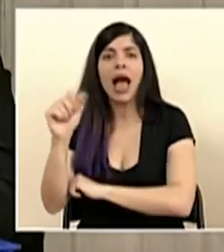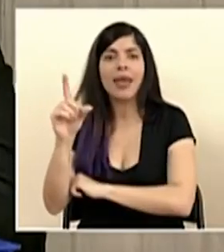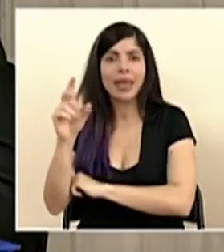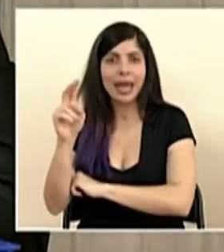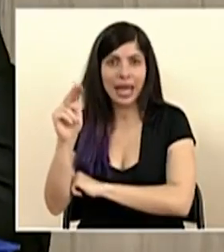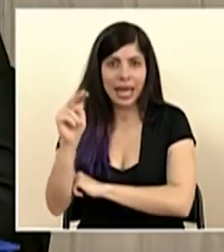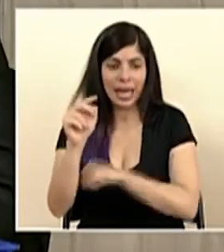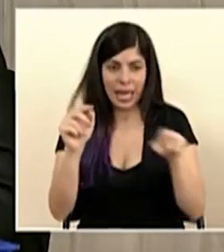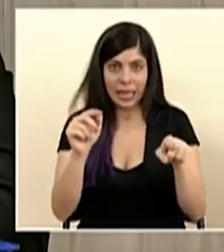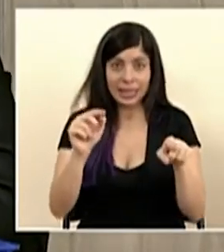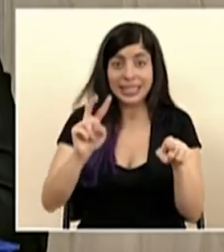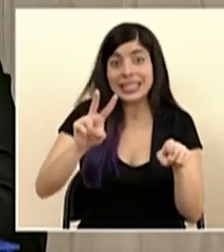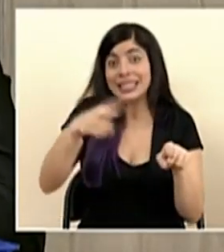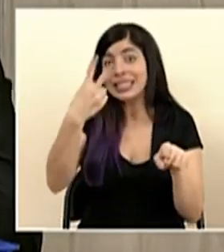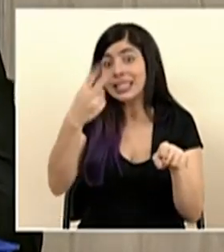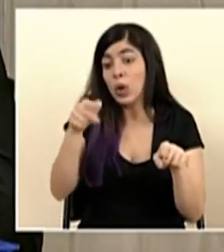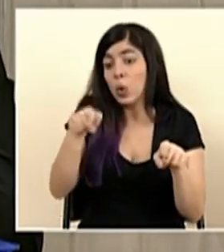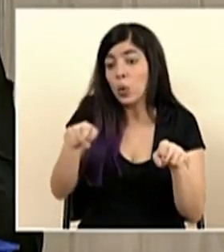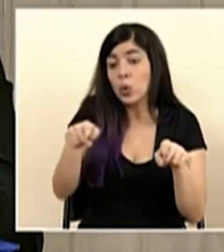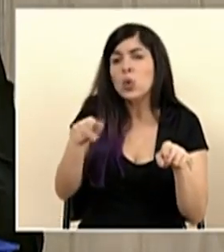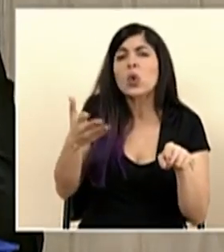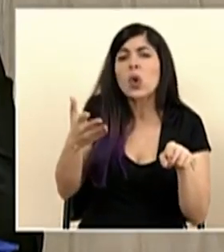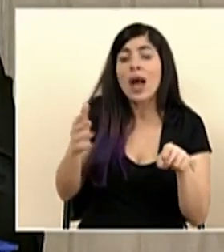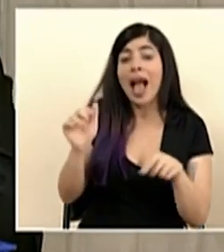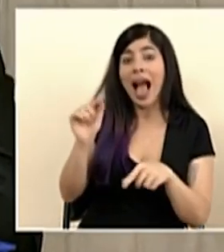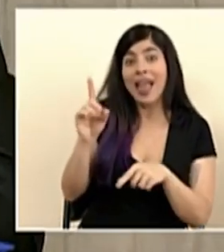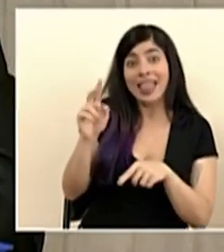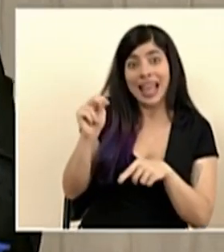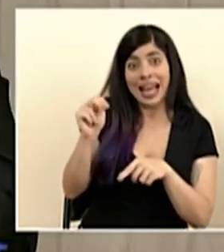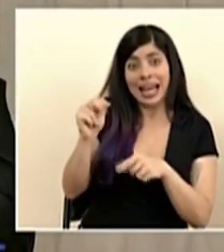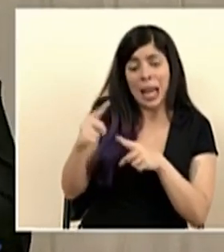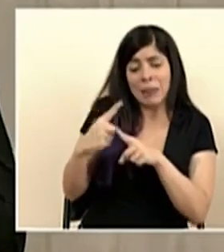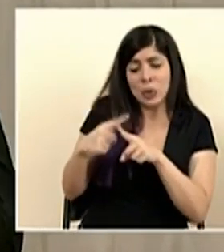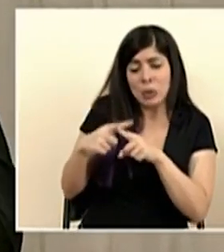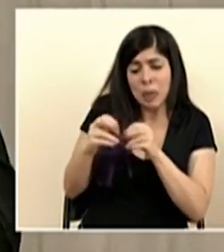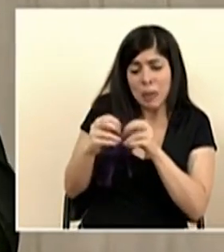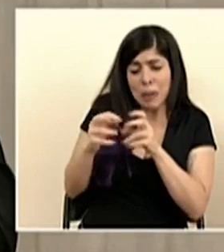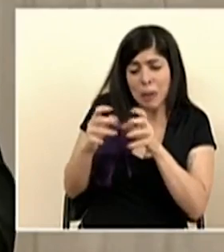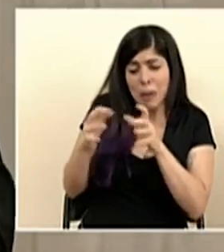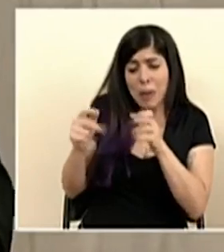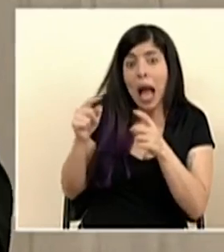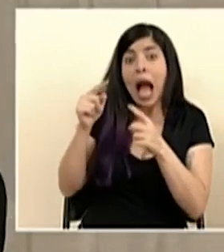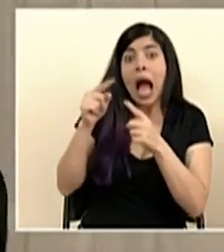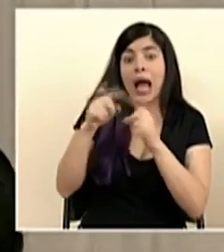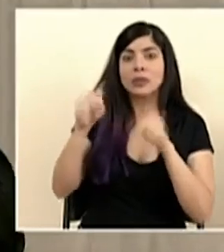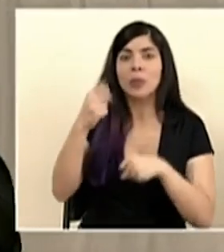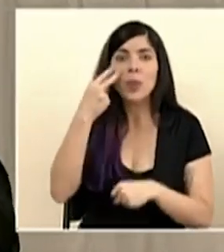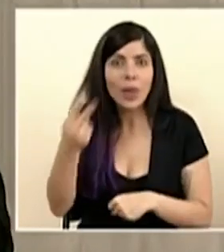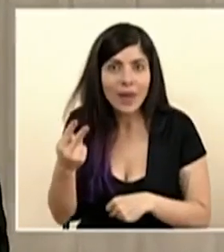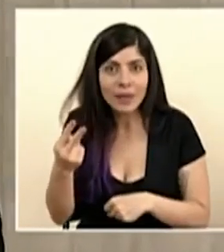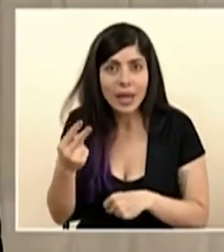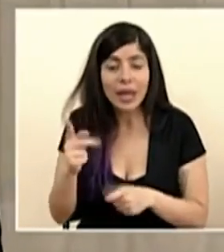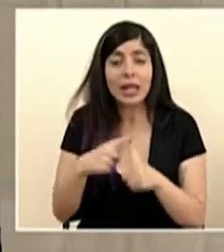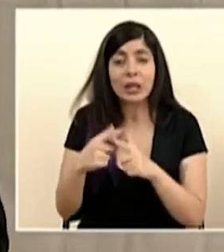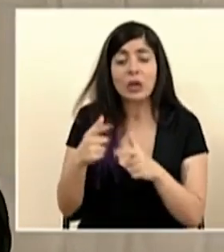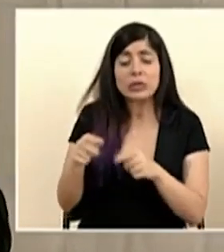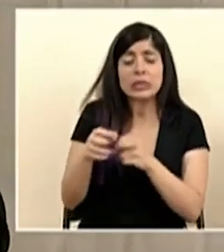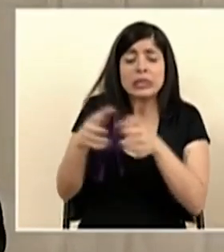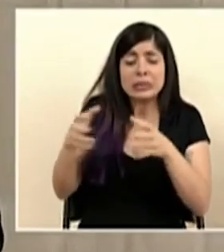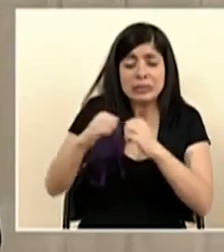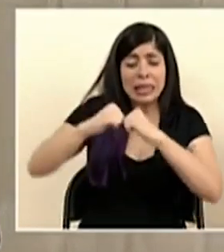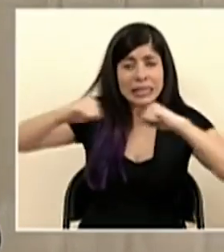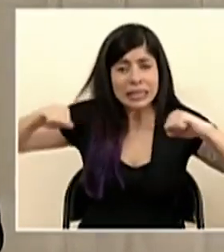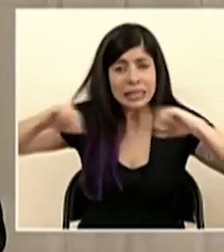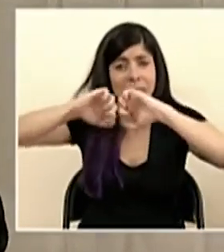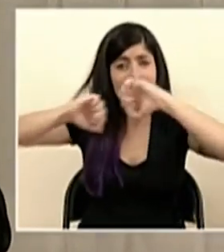Y el segundo paso consiste en multiplicar el ADN hasta que pueda detectarse. Entonces después de ciertos ciclos de amplificación,